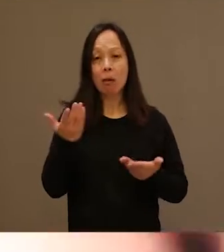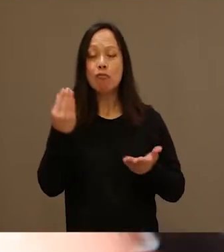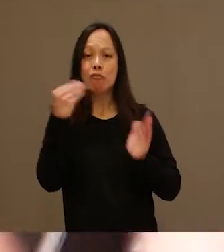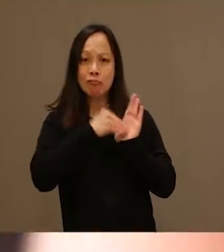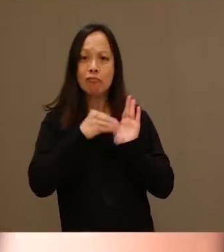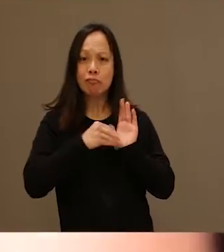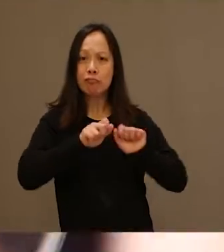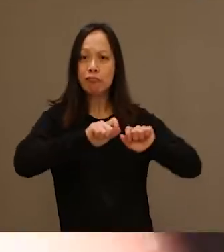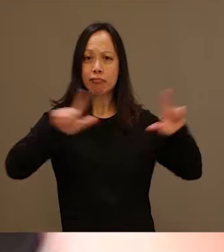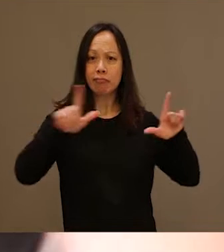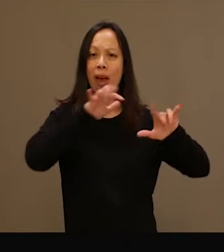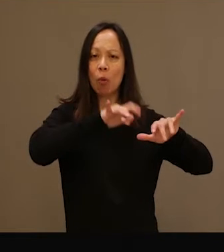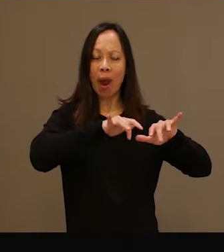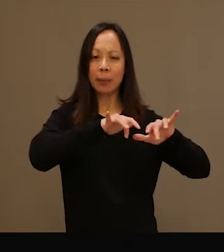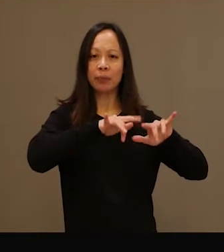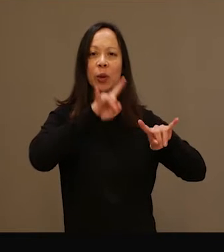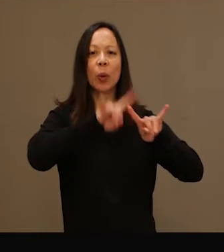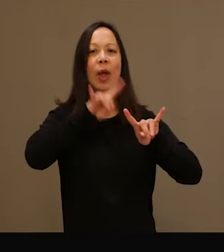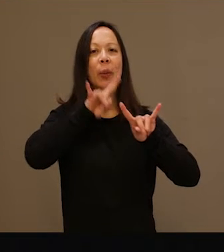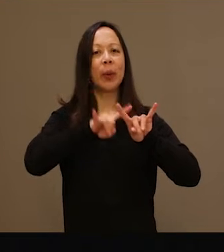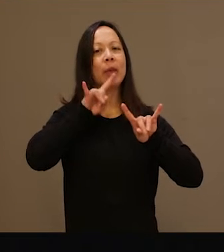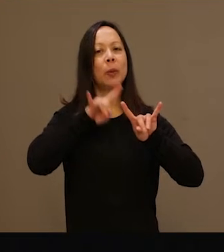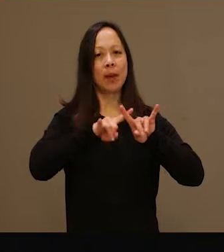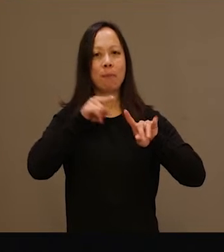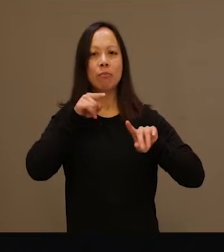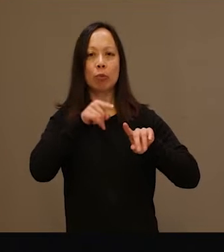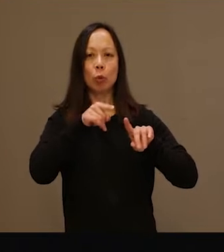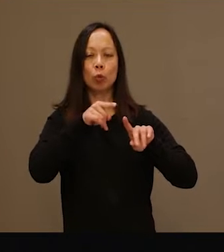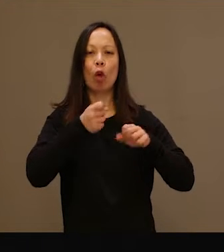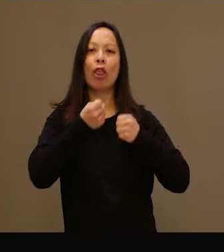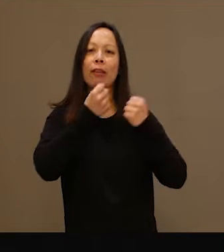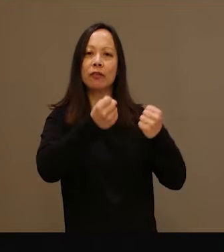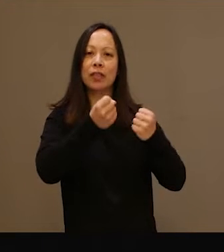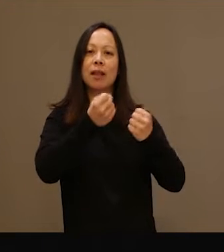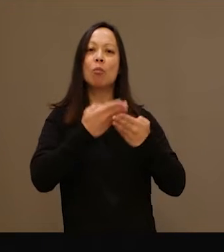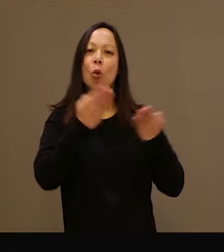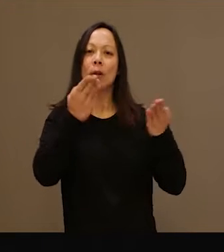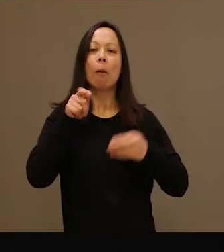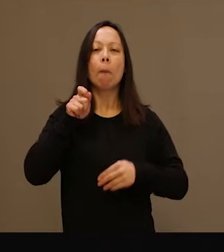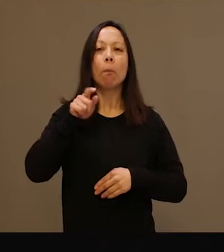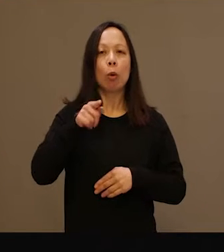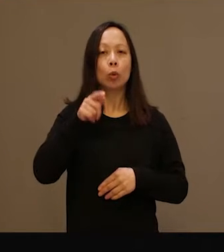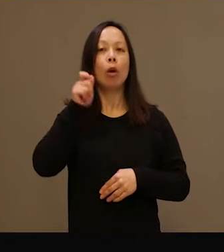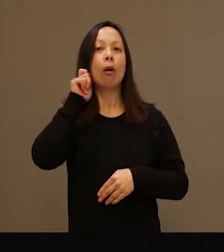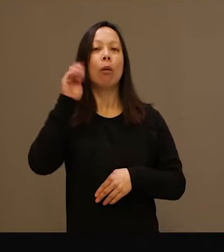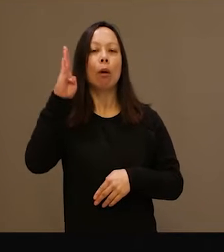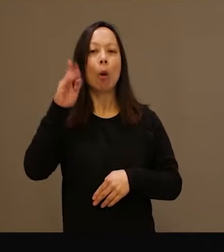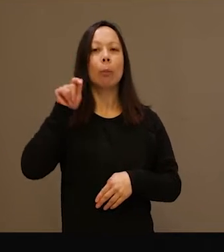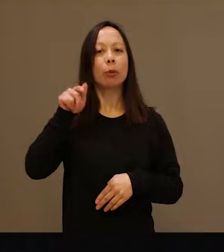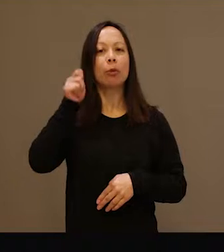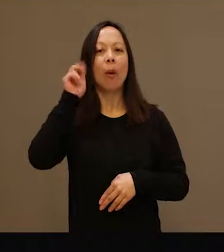podés inscribirte en nuestra página web www.defensadelpúblico